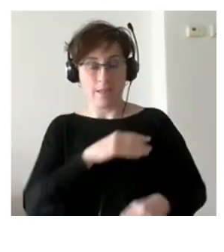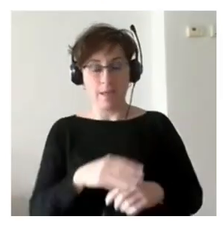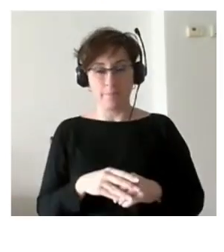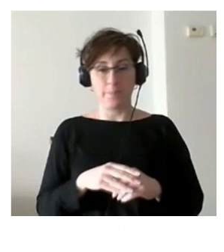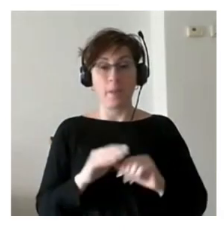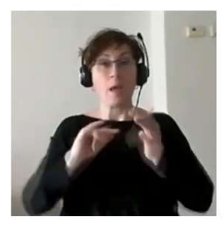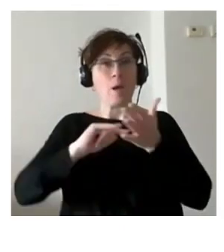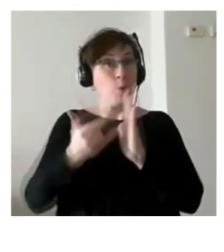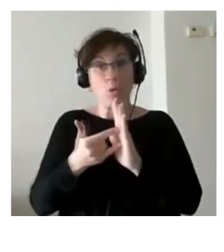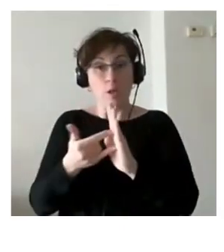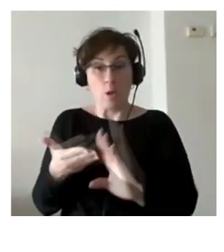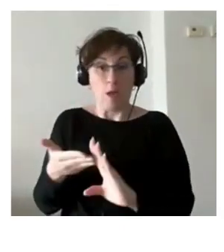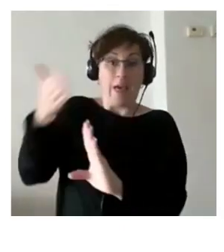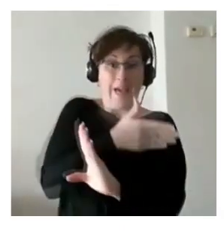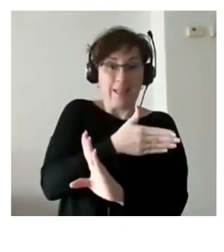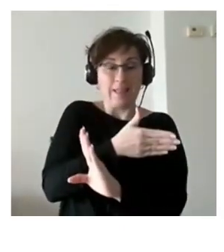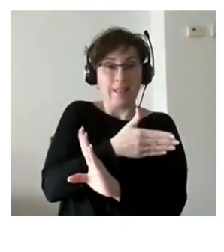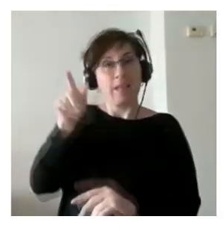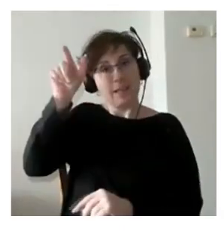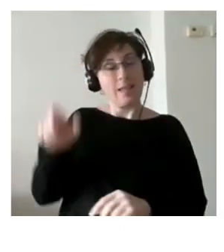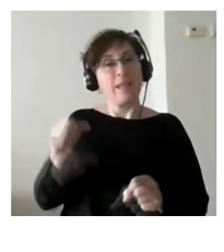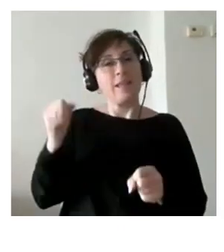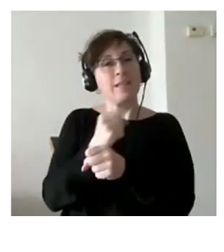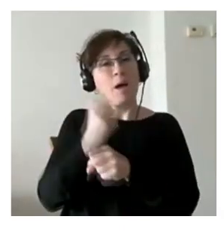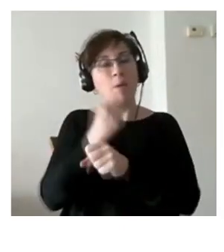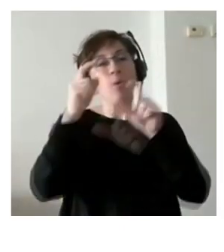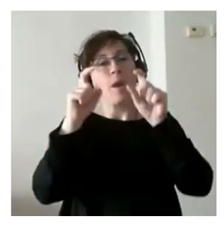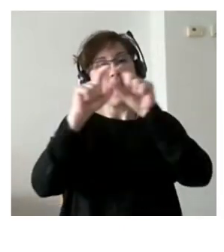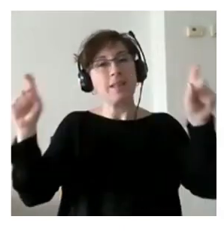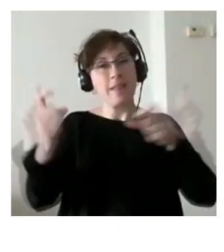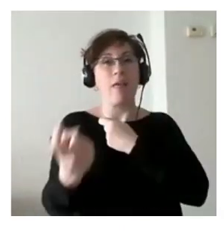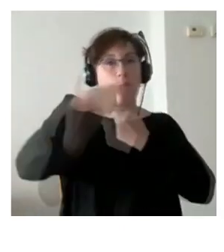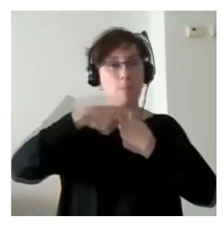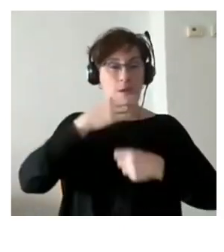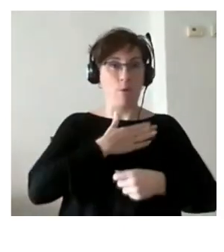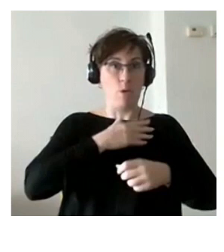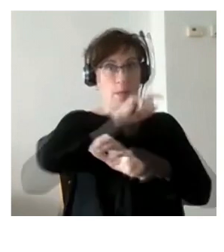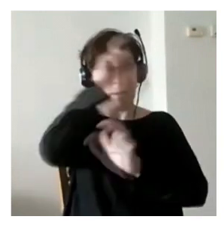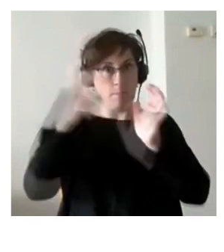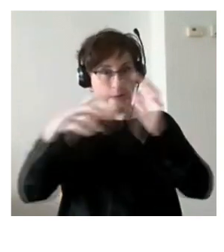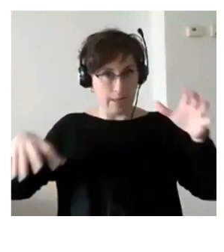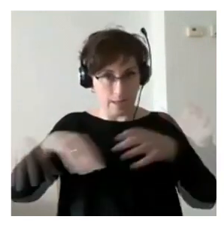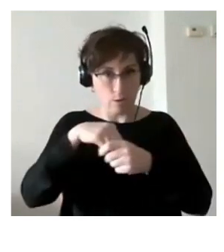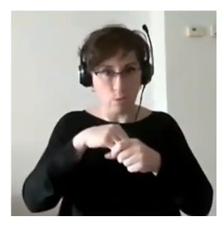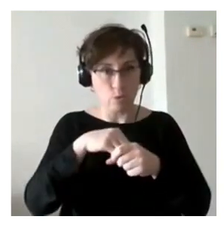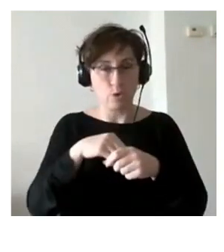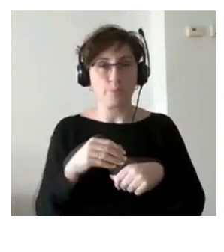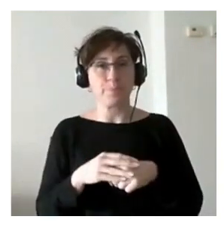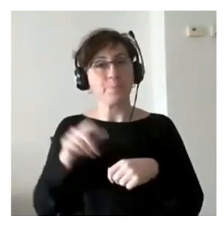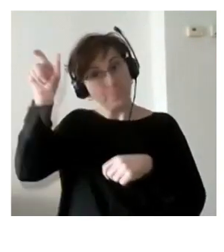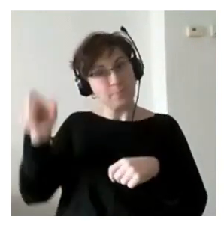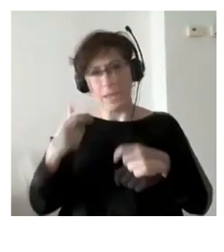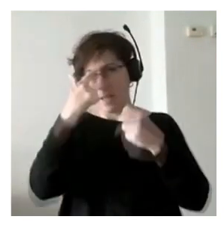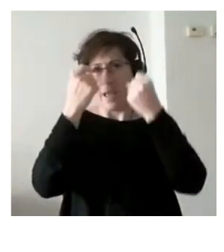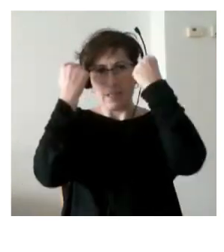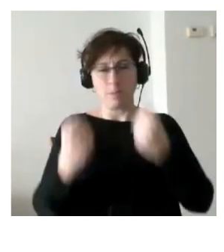ella trabajaba en Alestea entidad miembro de Plena Inclusión Madrid ella es experta en la metodología